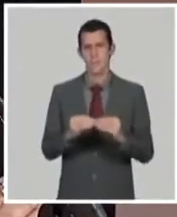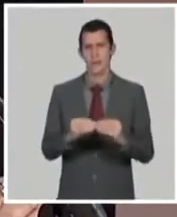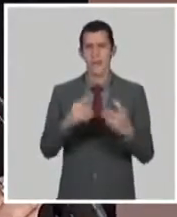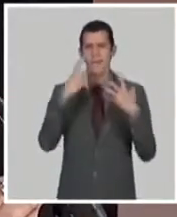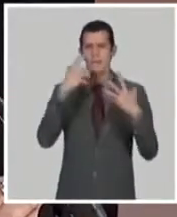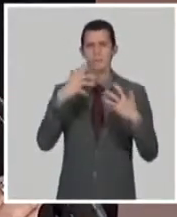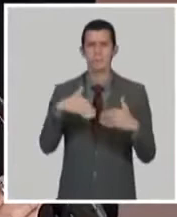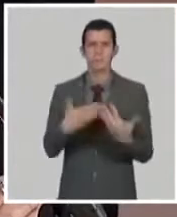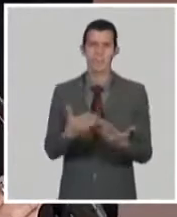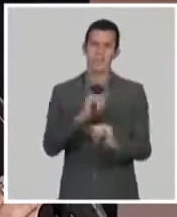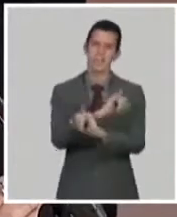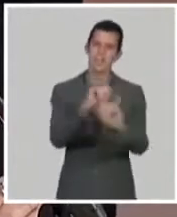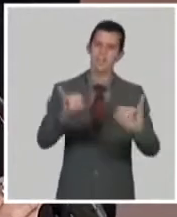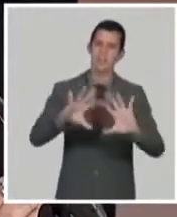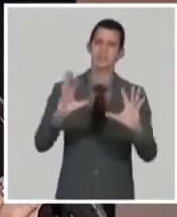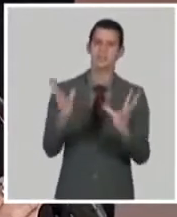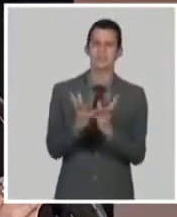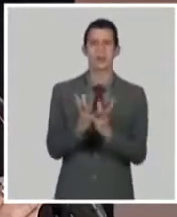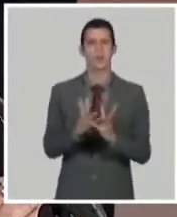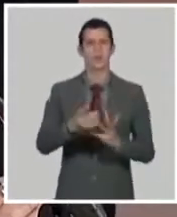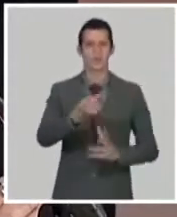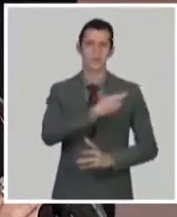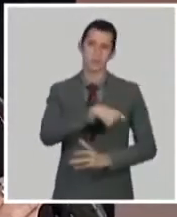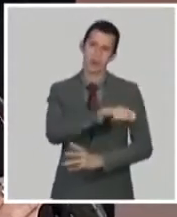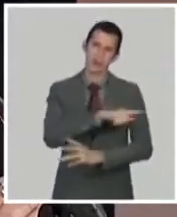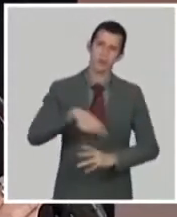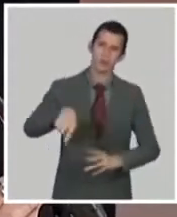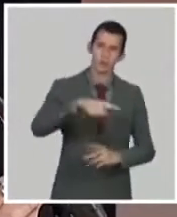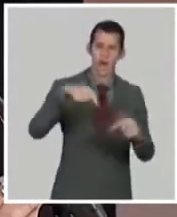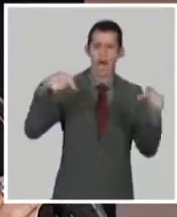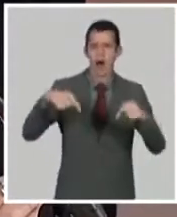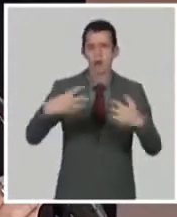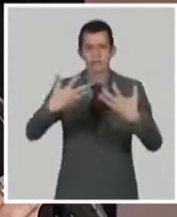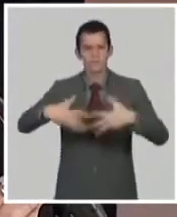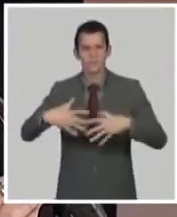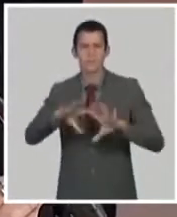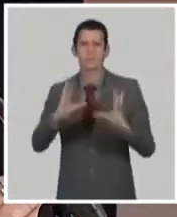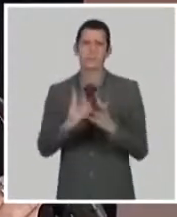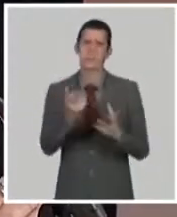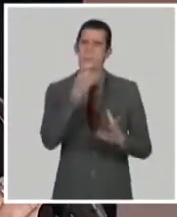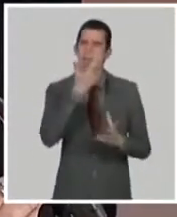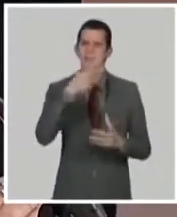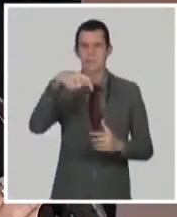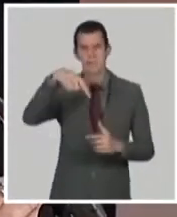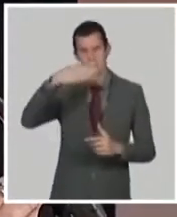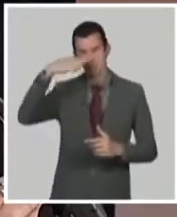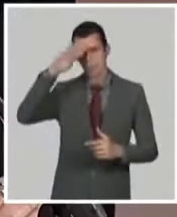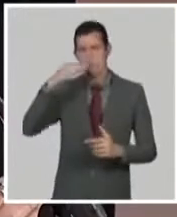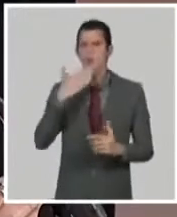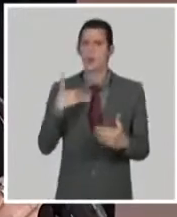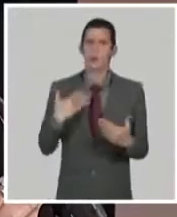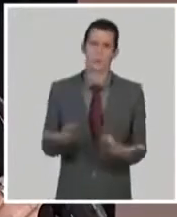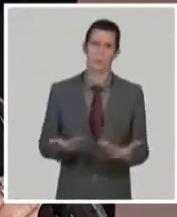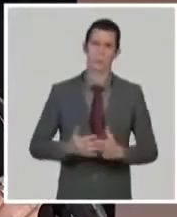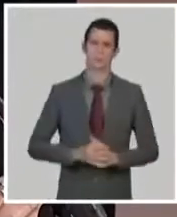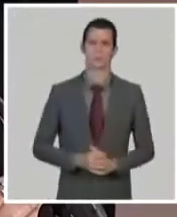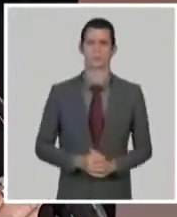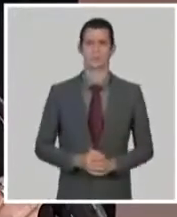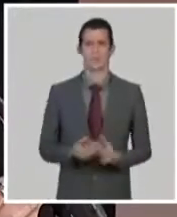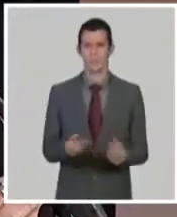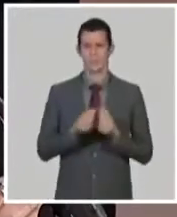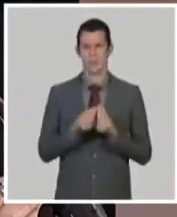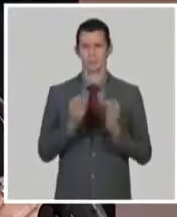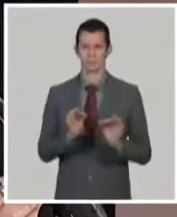potencialidades que tiene la industria biotecnológica y farmacéutica cubana, que nos permitió también actualizarnos día a día con